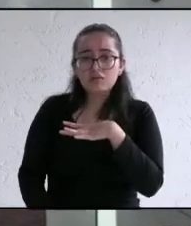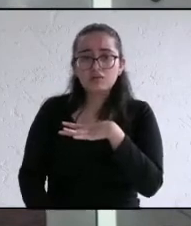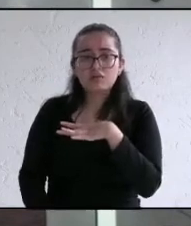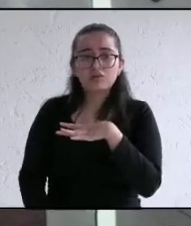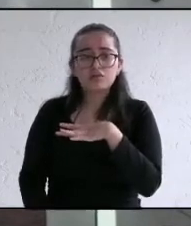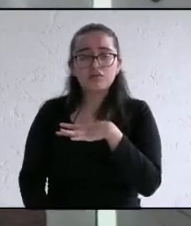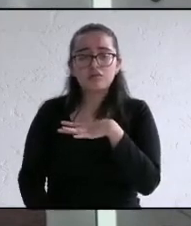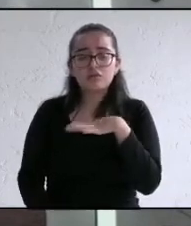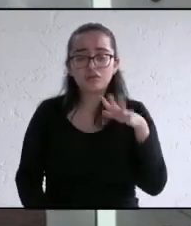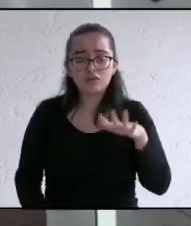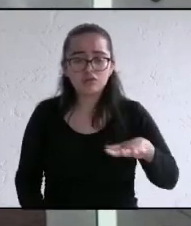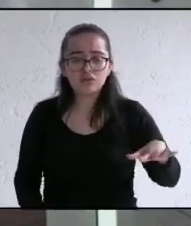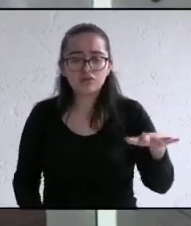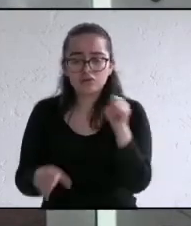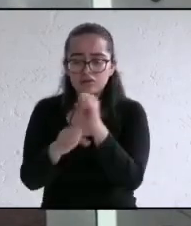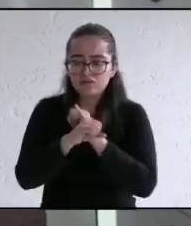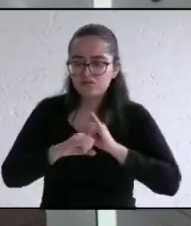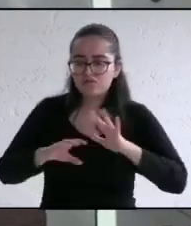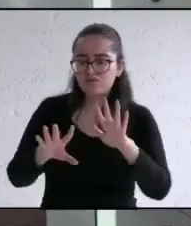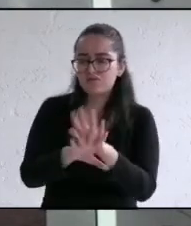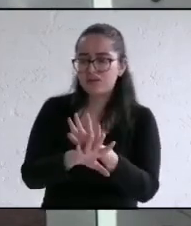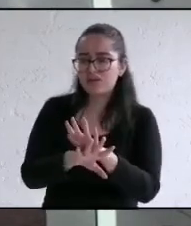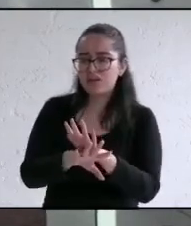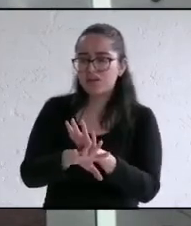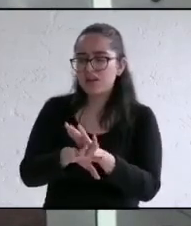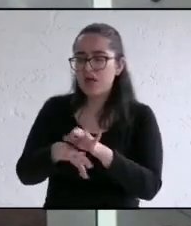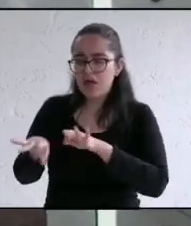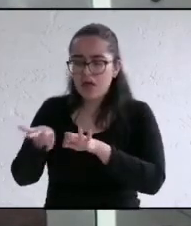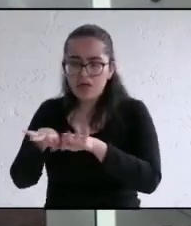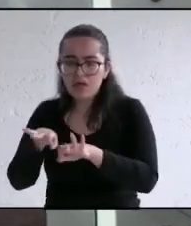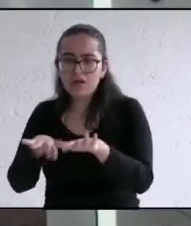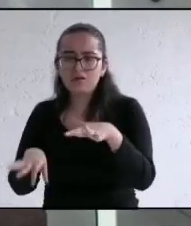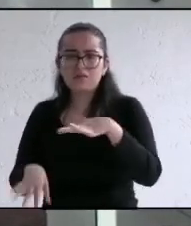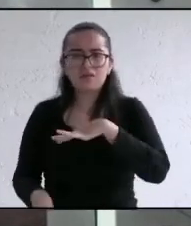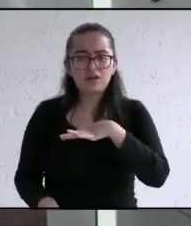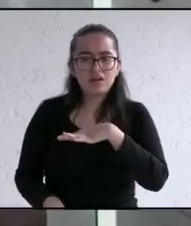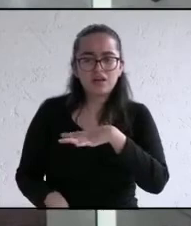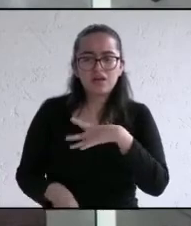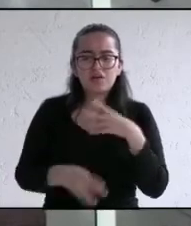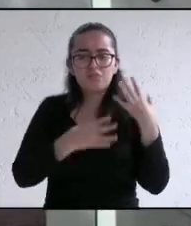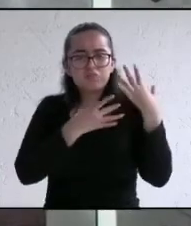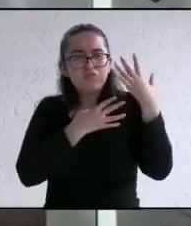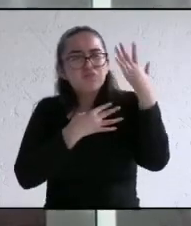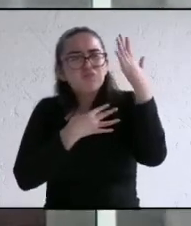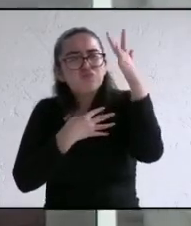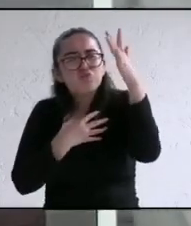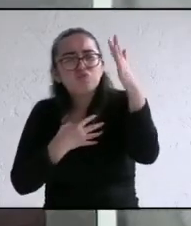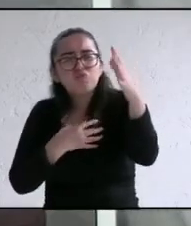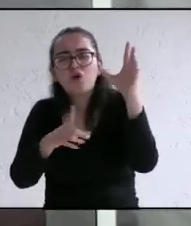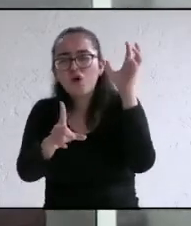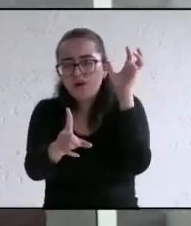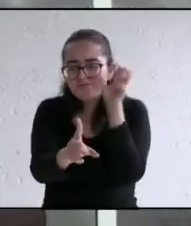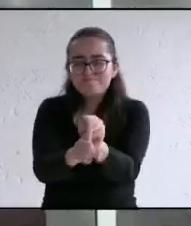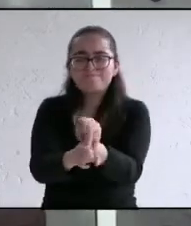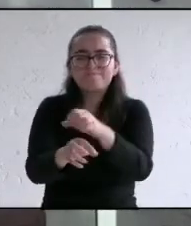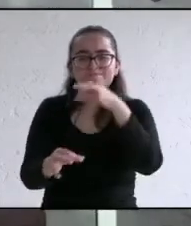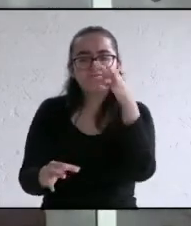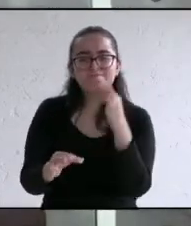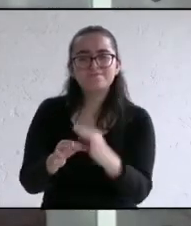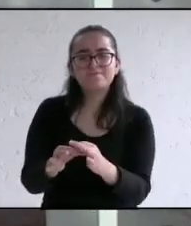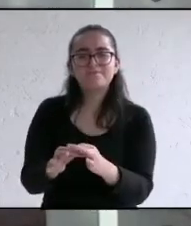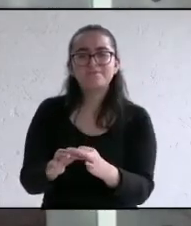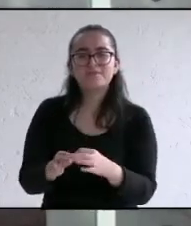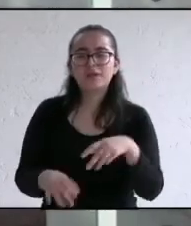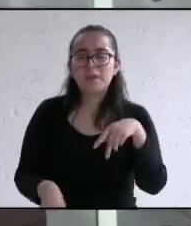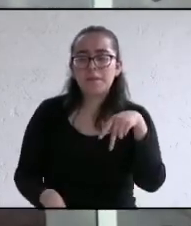una sociedad informada con ofertas laborales con un proyecto de vida y aspiraciones jamás será víctima fácil